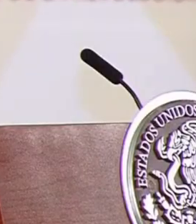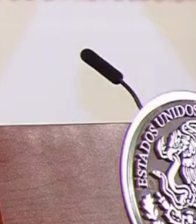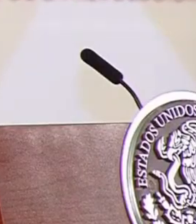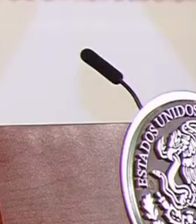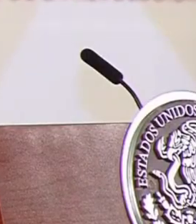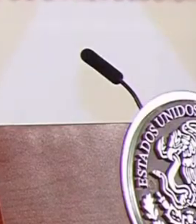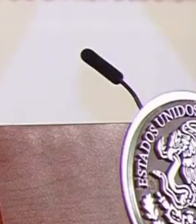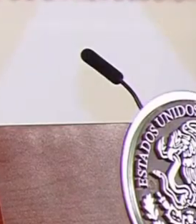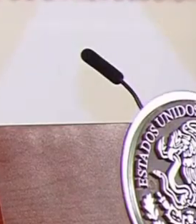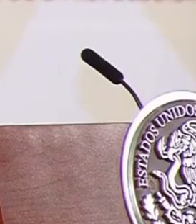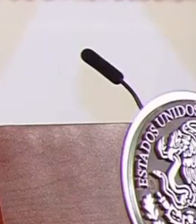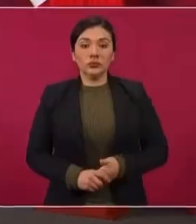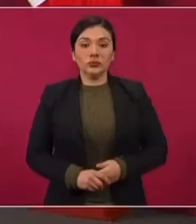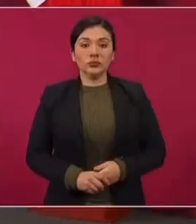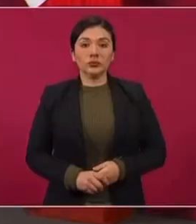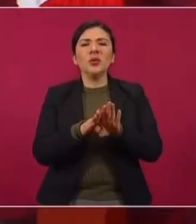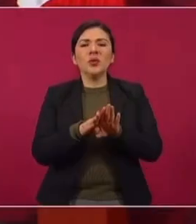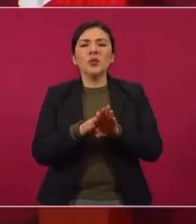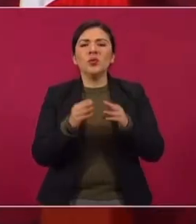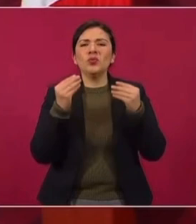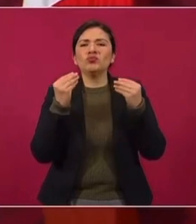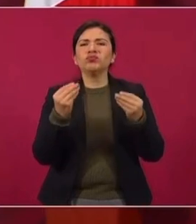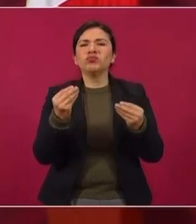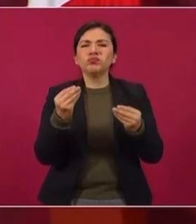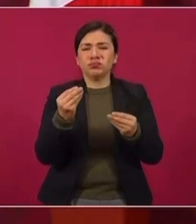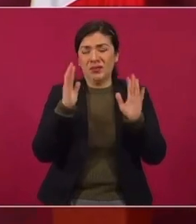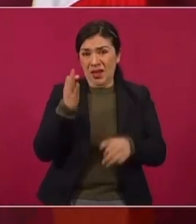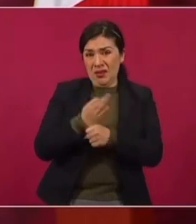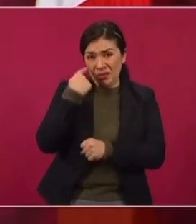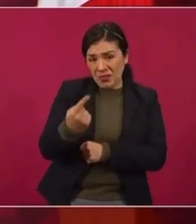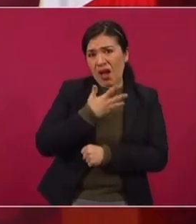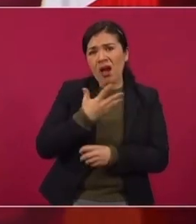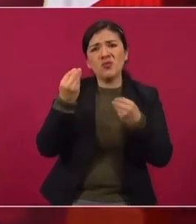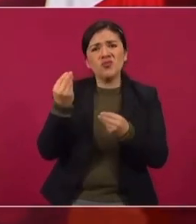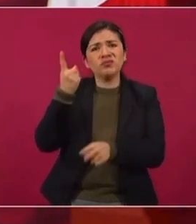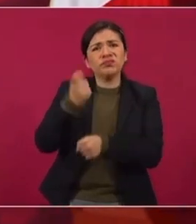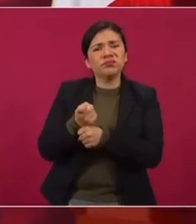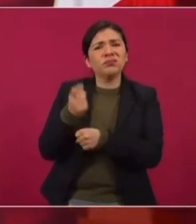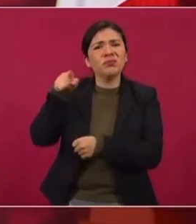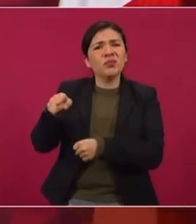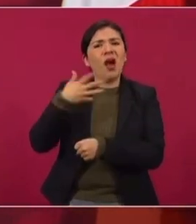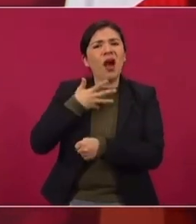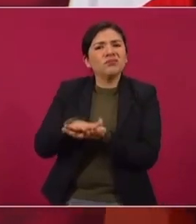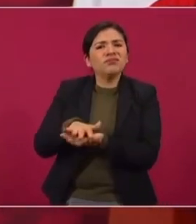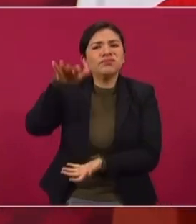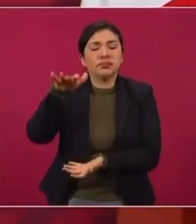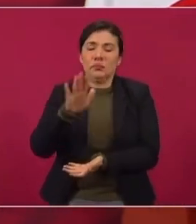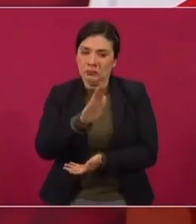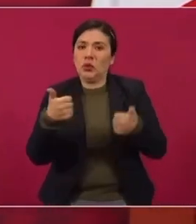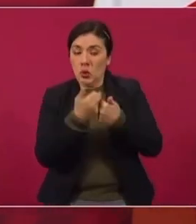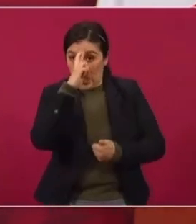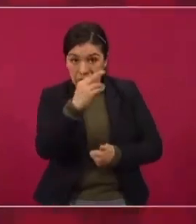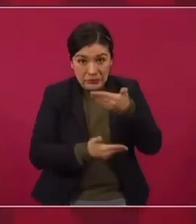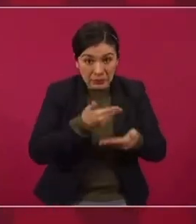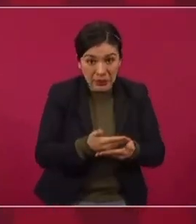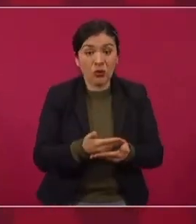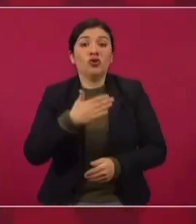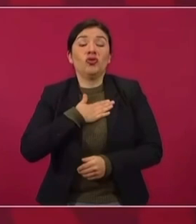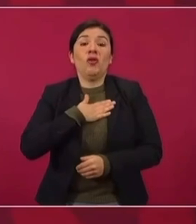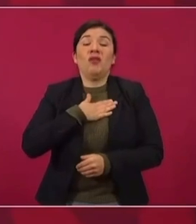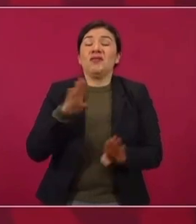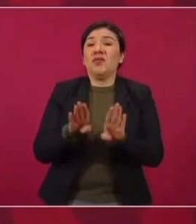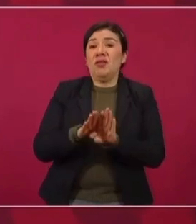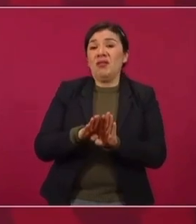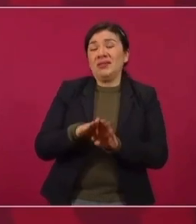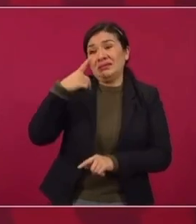no haya concentración, que ya de por sí es bastante la concentración, sobre todo, con todo respeto, y repito, no soy chauvinista